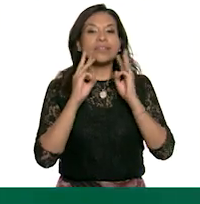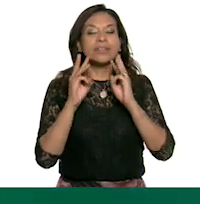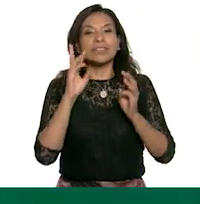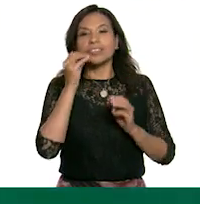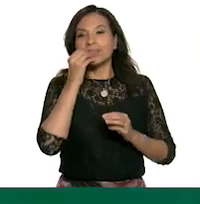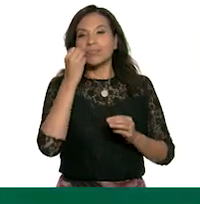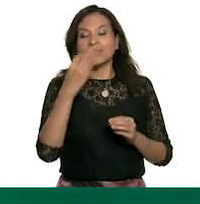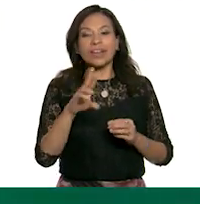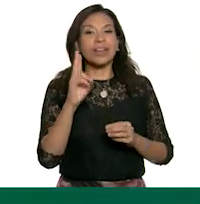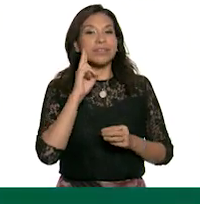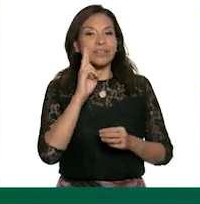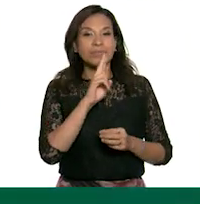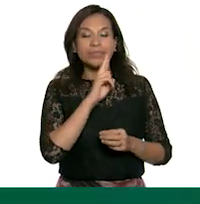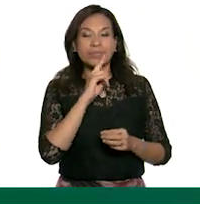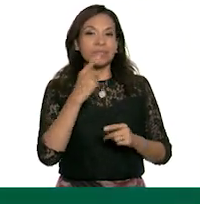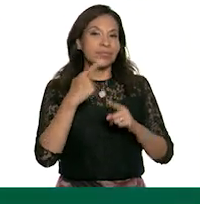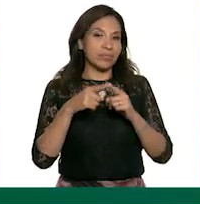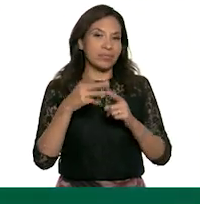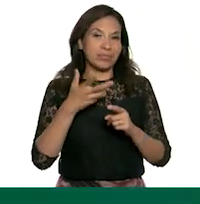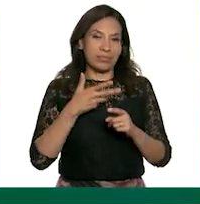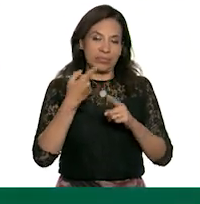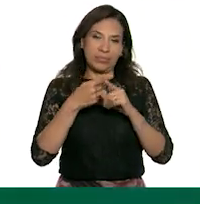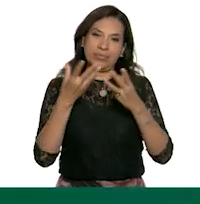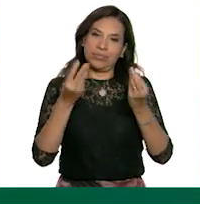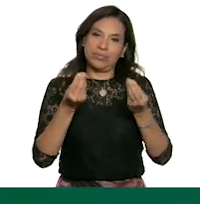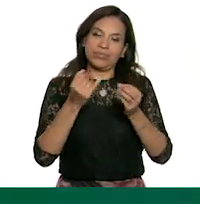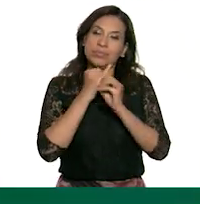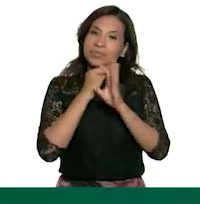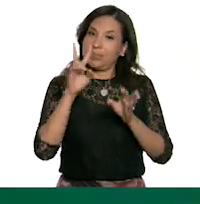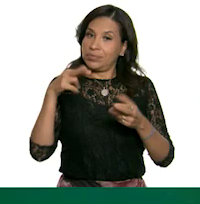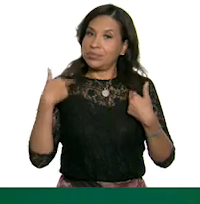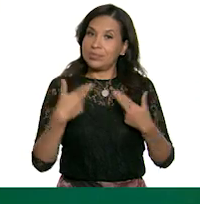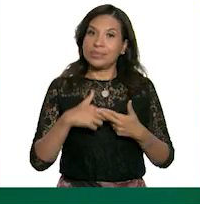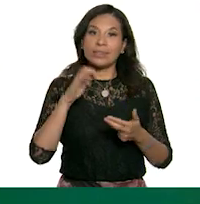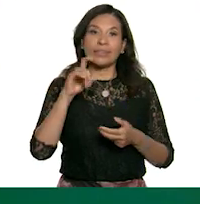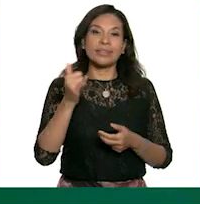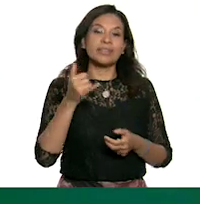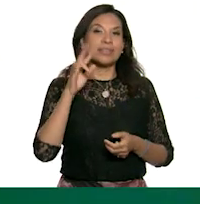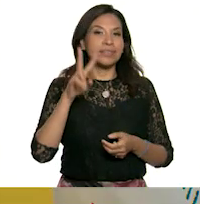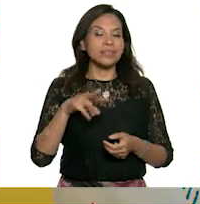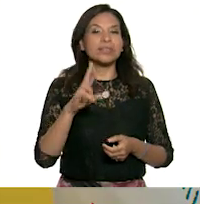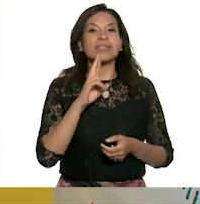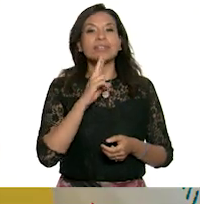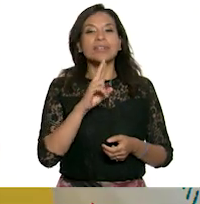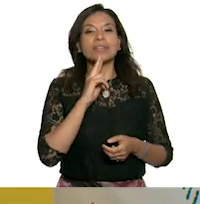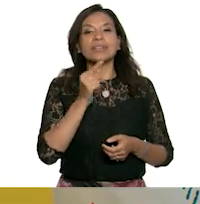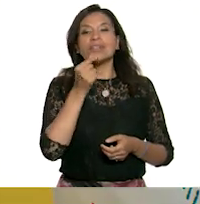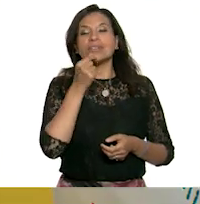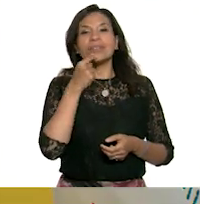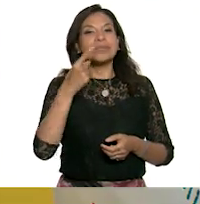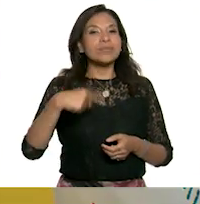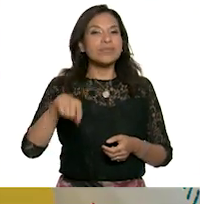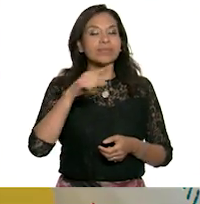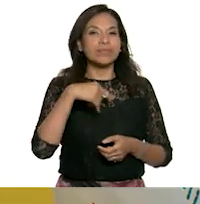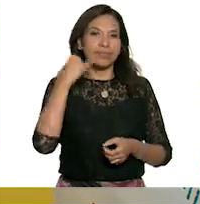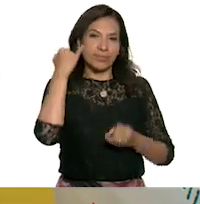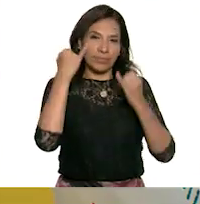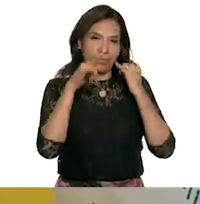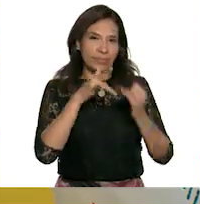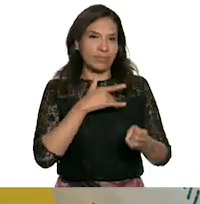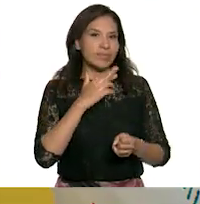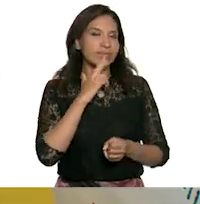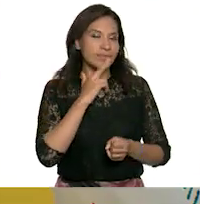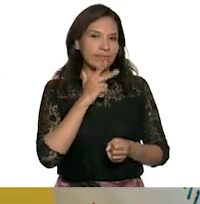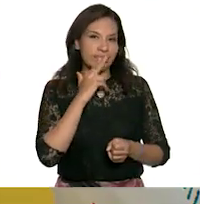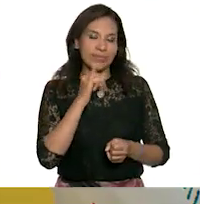¡Qué padre estuvo el noticiero! Y sobre todo traía mucha información ¿verdad nuestra Eli? Sí, con las respuestas de las niñas y los niños me imagino que te sientes